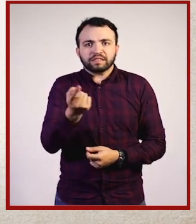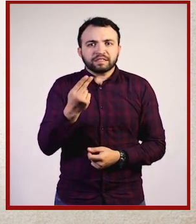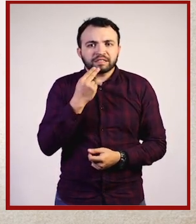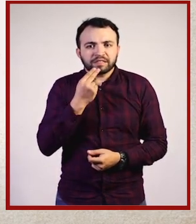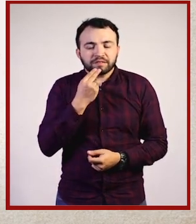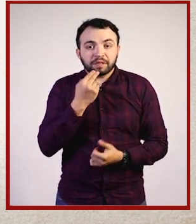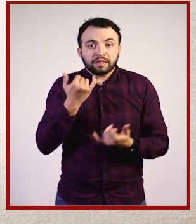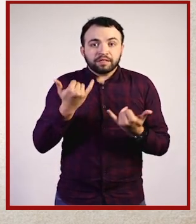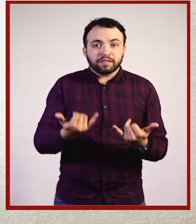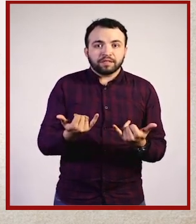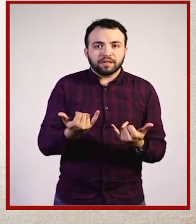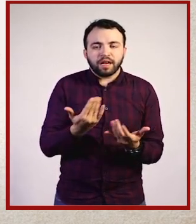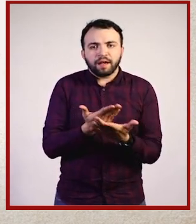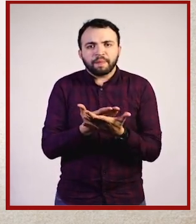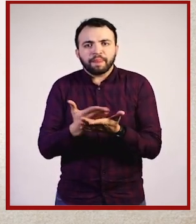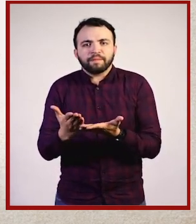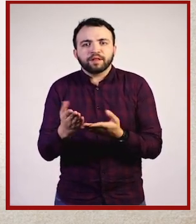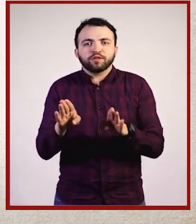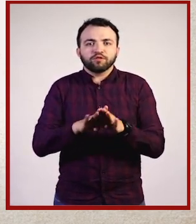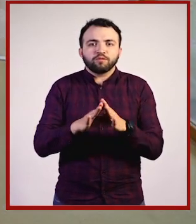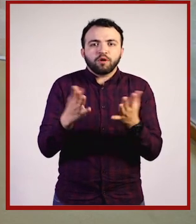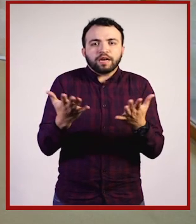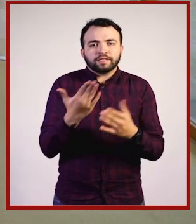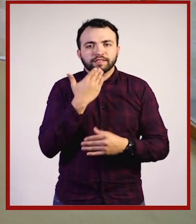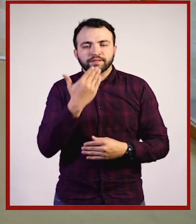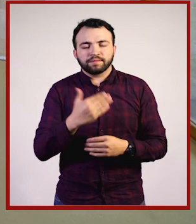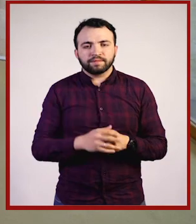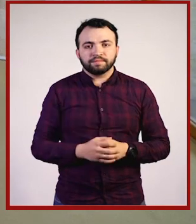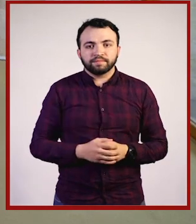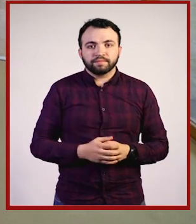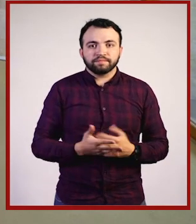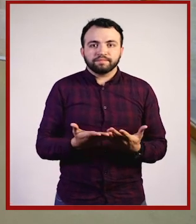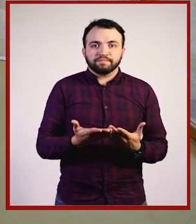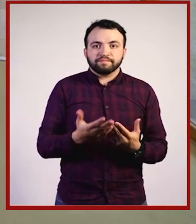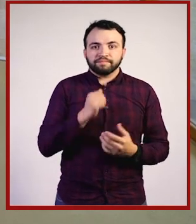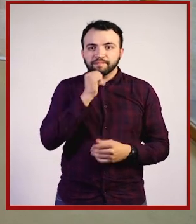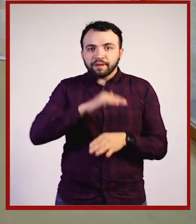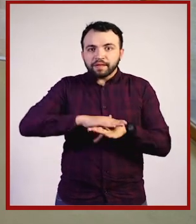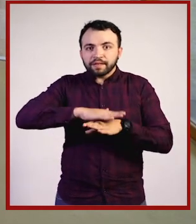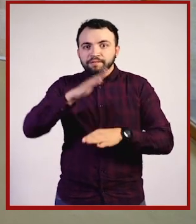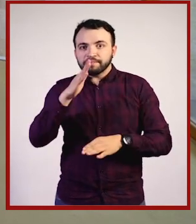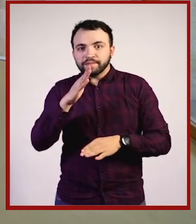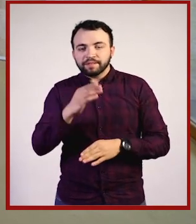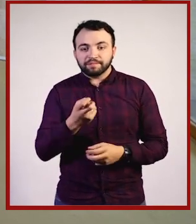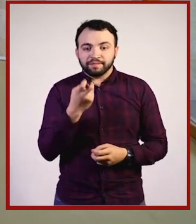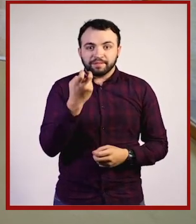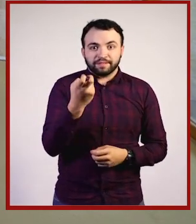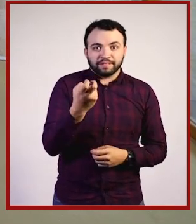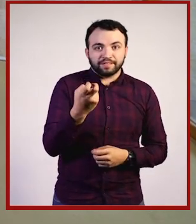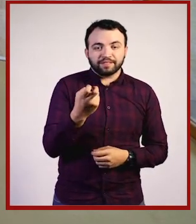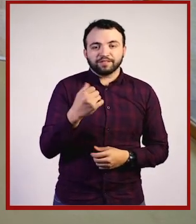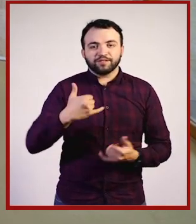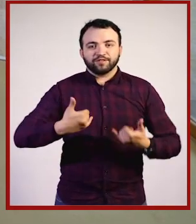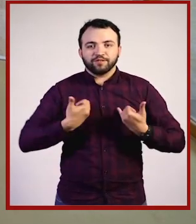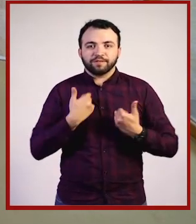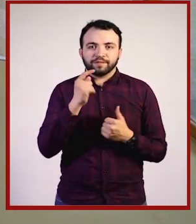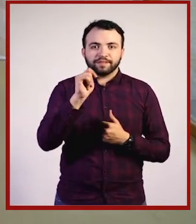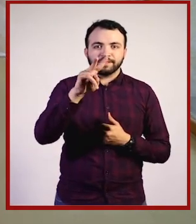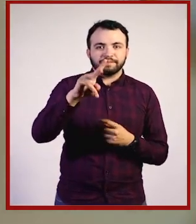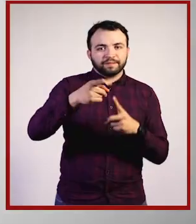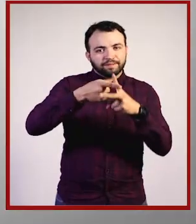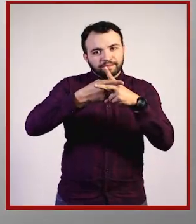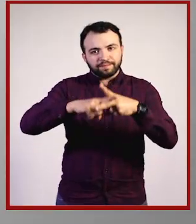propósito, el programa Hacer el Bien. Nada más y nada menos. Esto es Jóvenes en TV. Comenzamos.